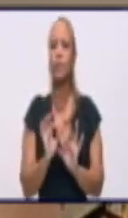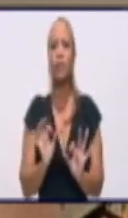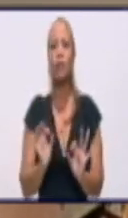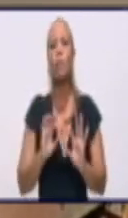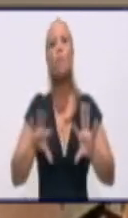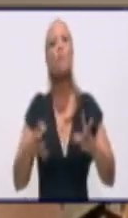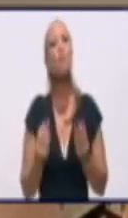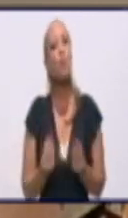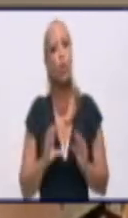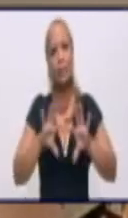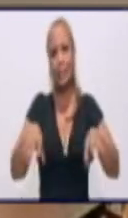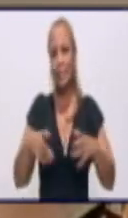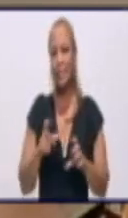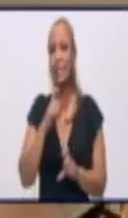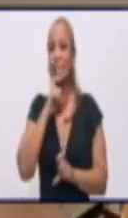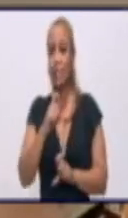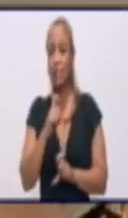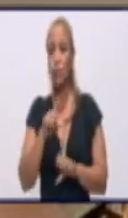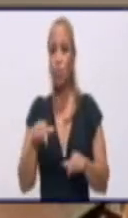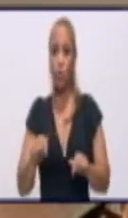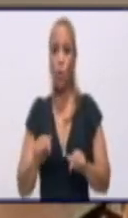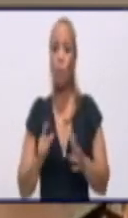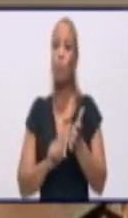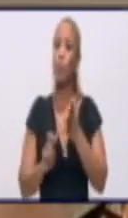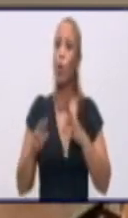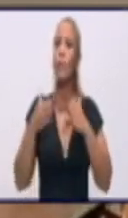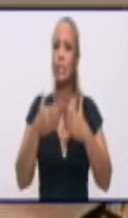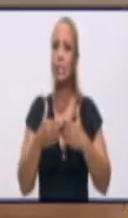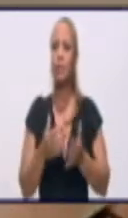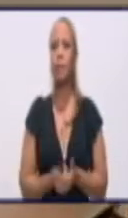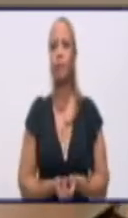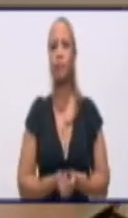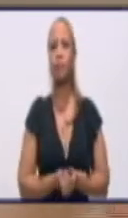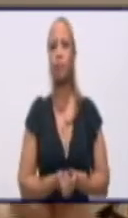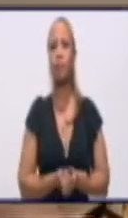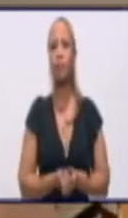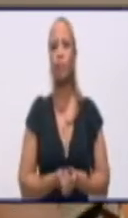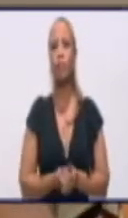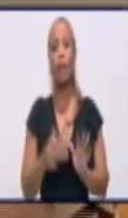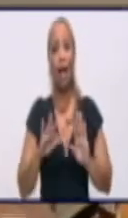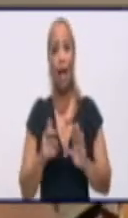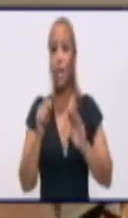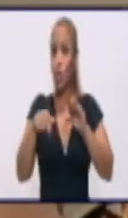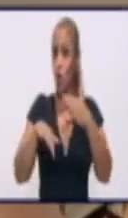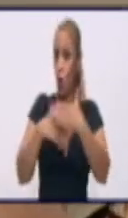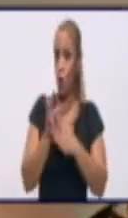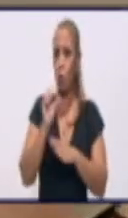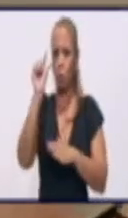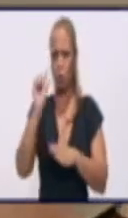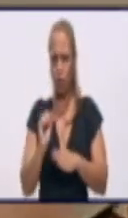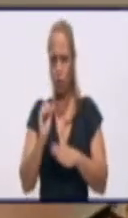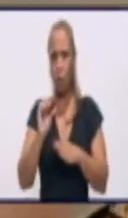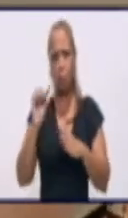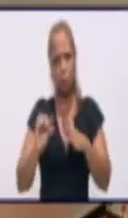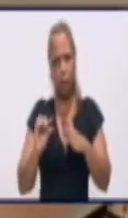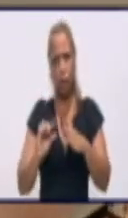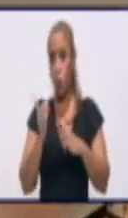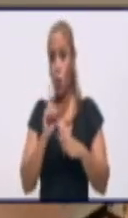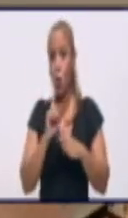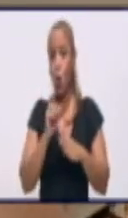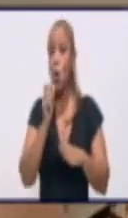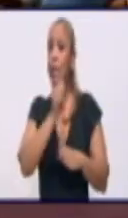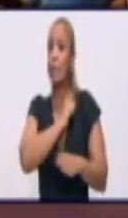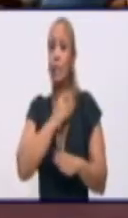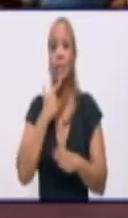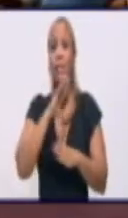situación en la provincia. Y el hecho de que hoy reportemos un poquito menos que ayer no significa que estemos mejorando o que